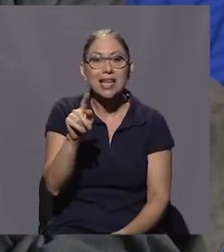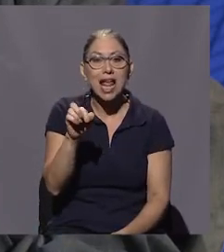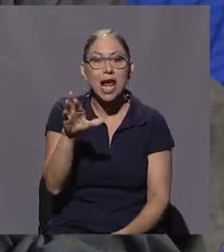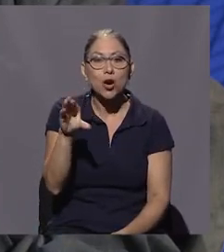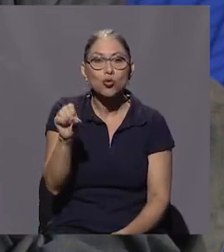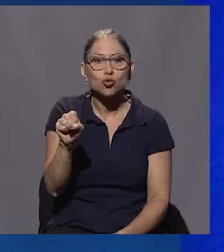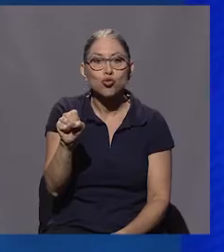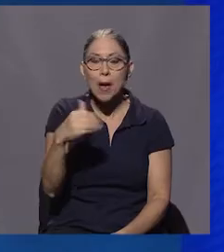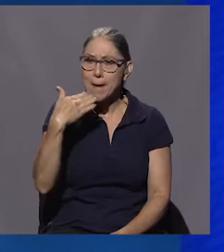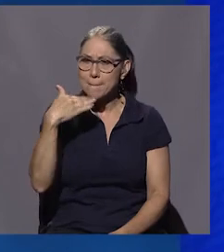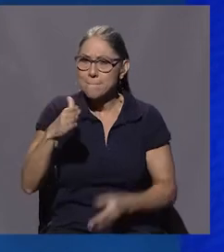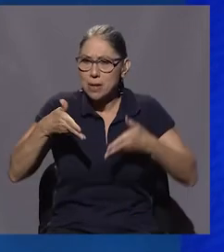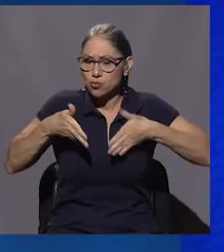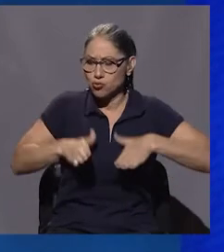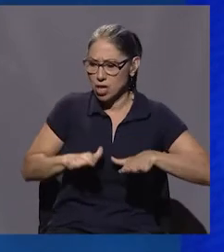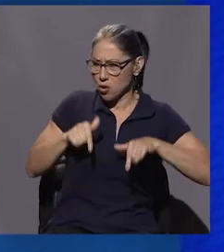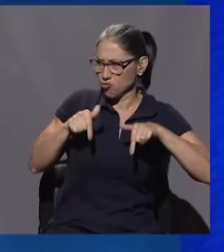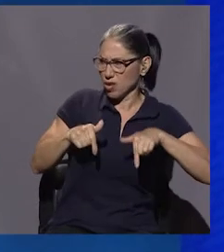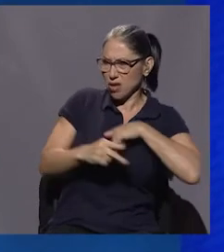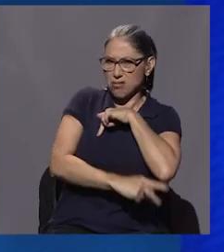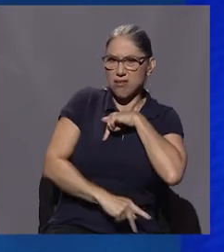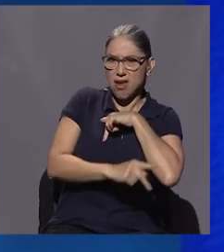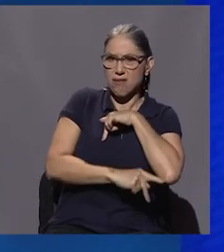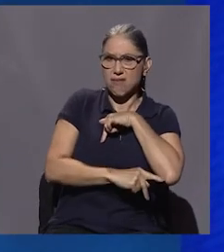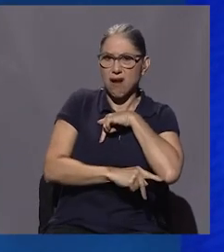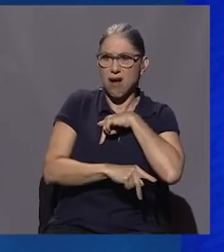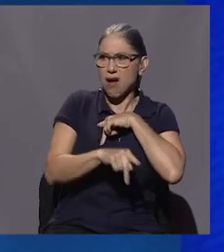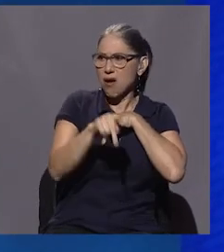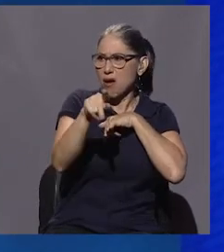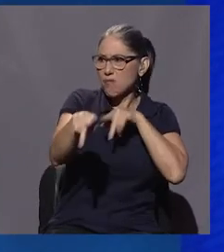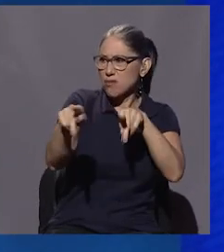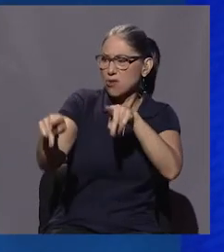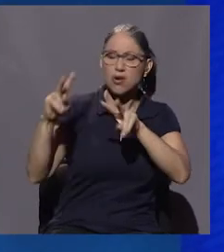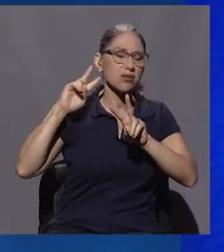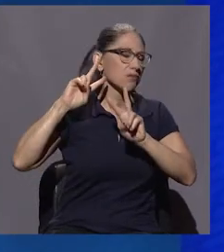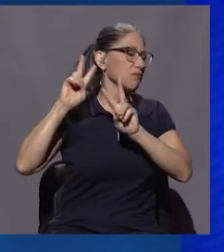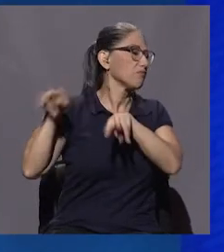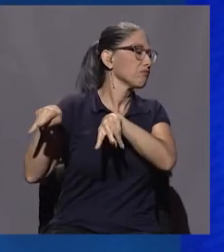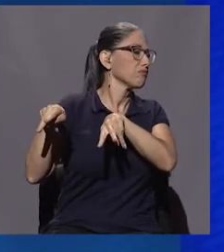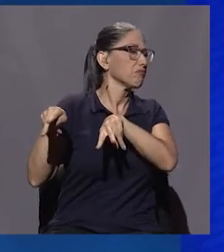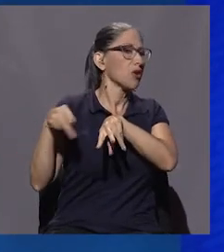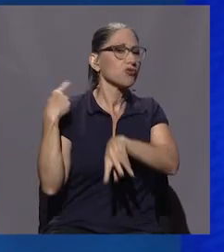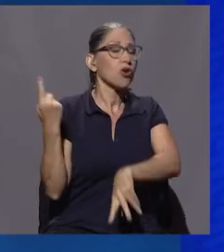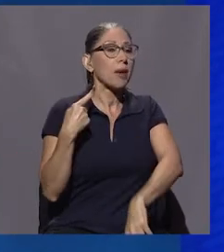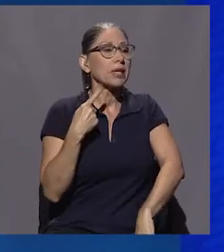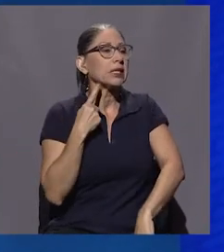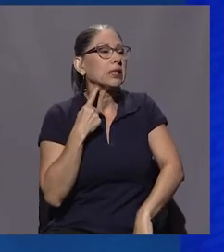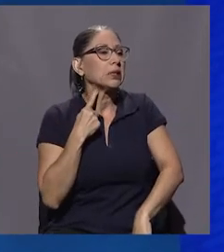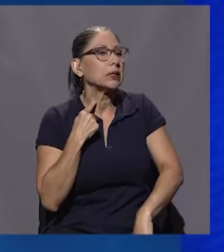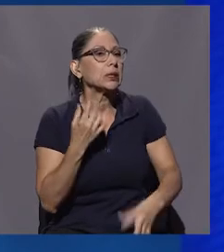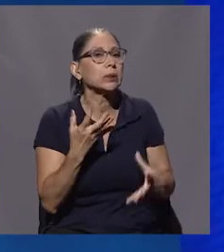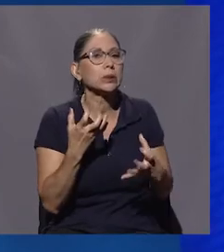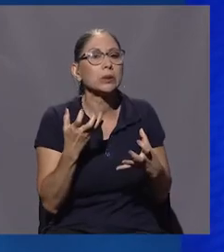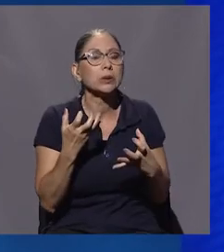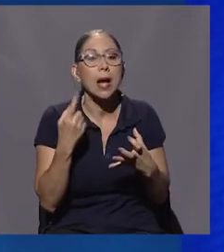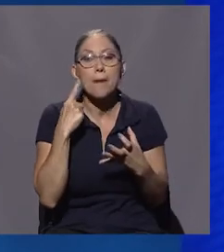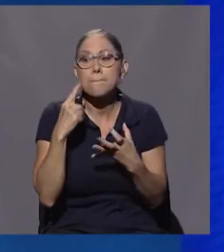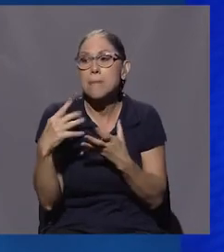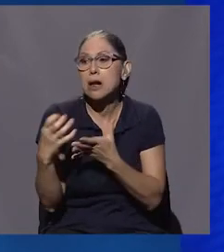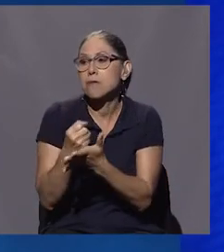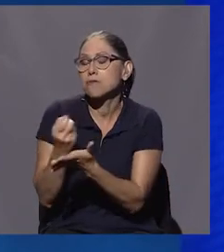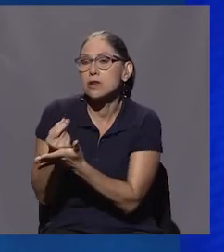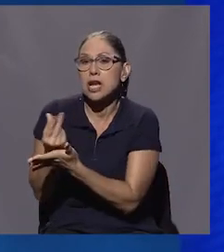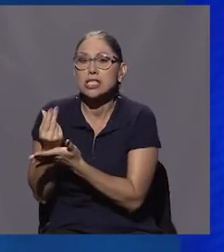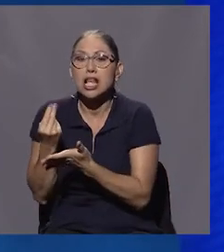de esta tierra, dan la espalda a sus hermanos y alimento a su codicia para enriquecer a costa de la democracia, la